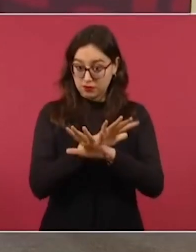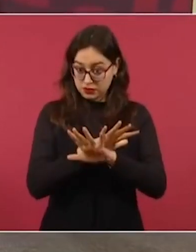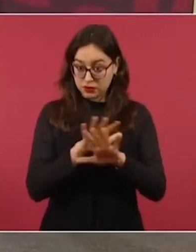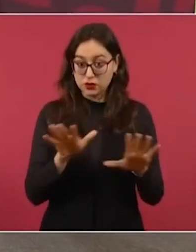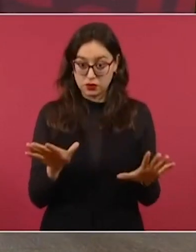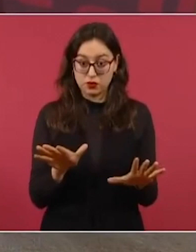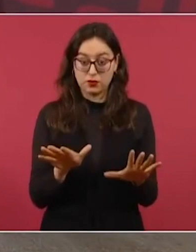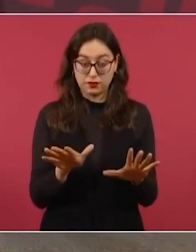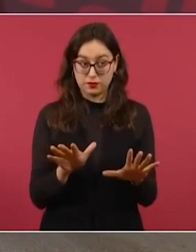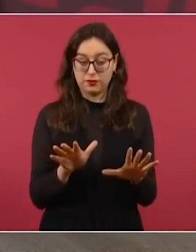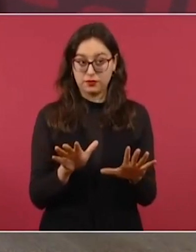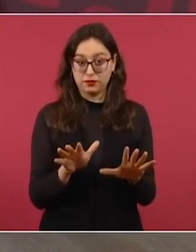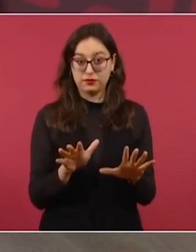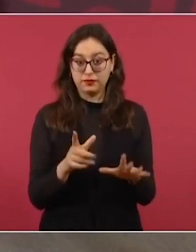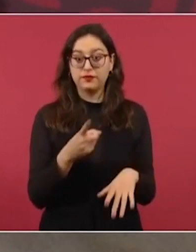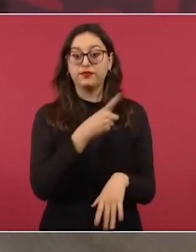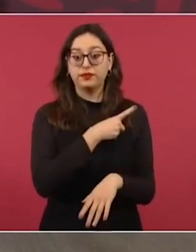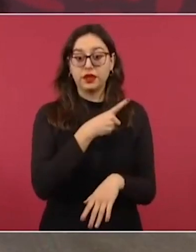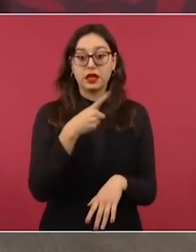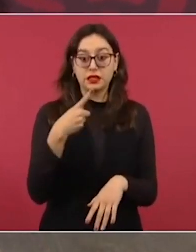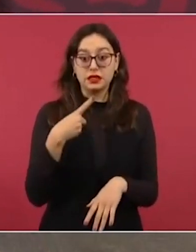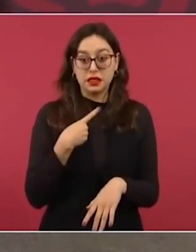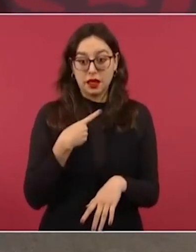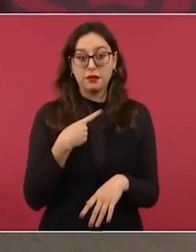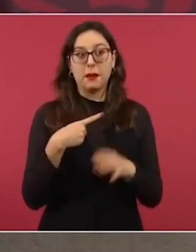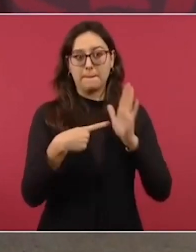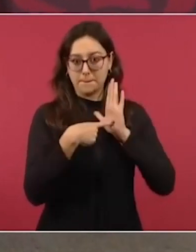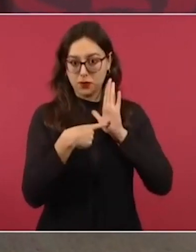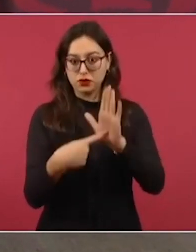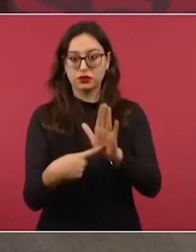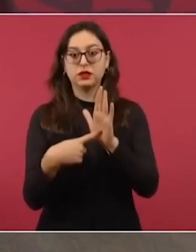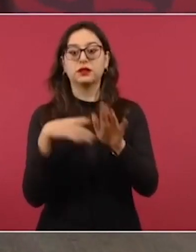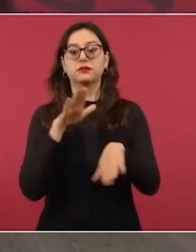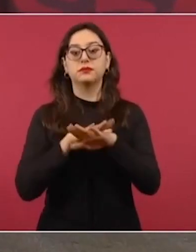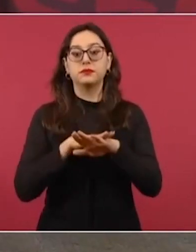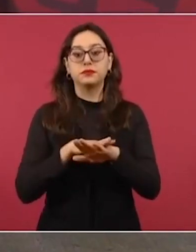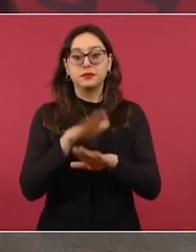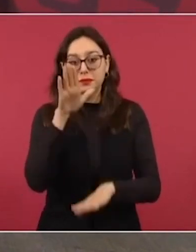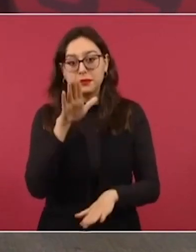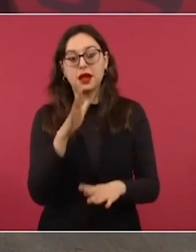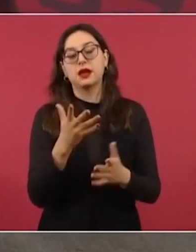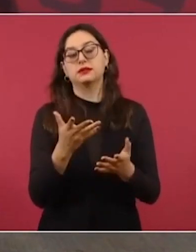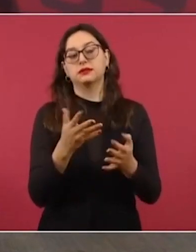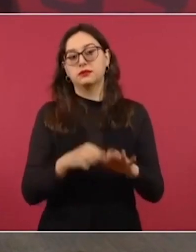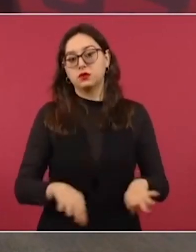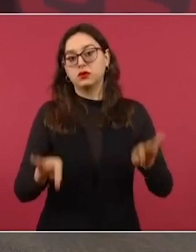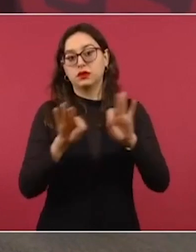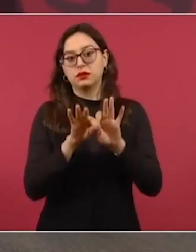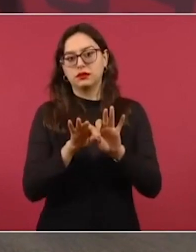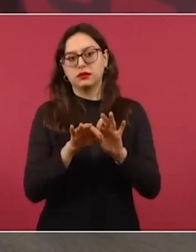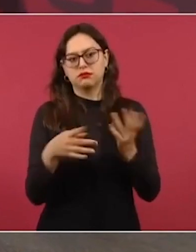de las agencias en la vida interna del país.